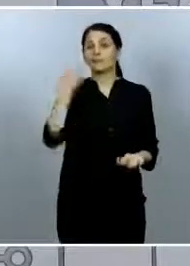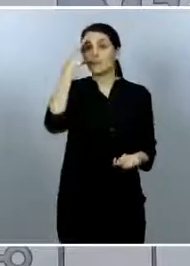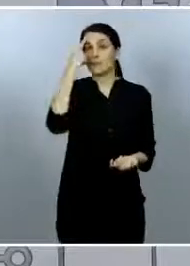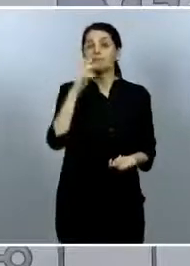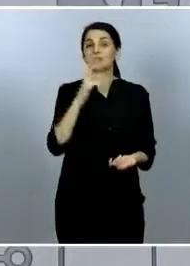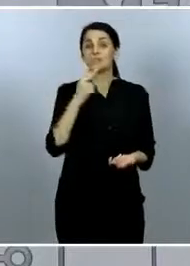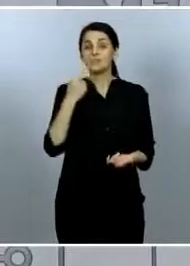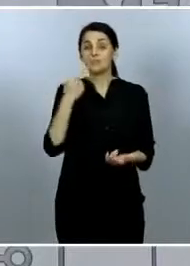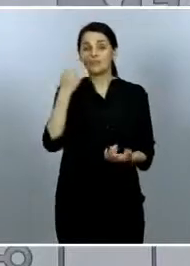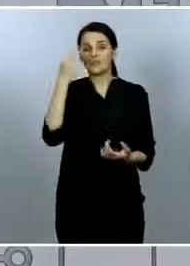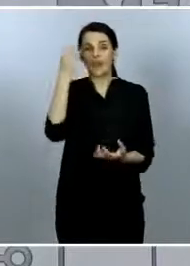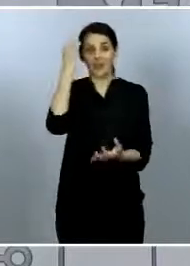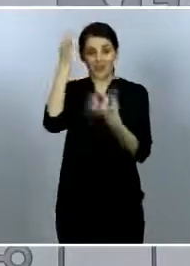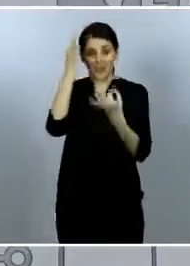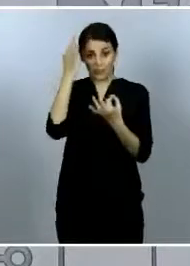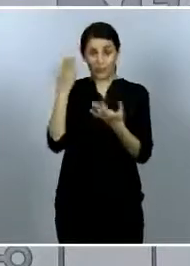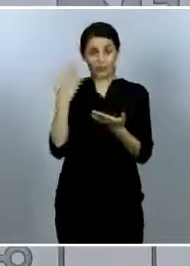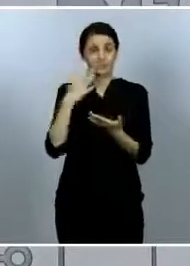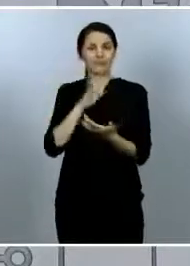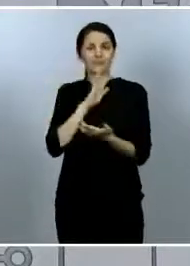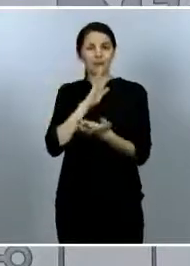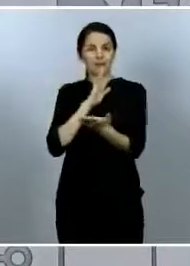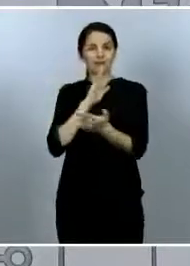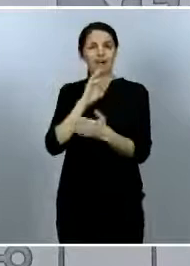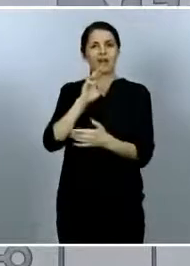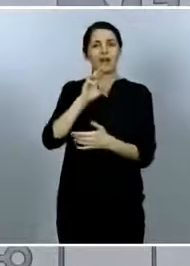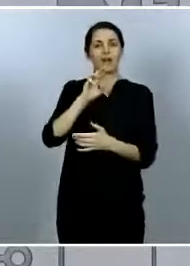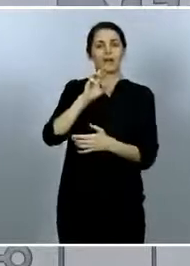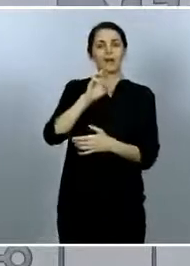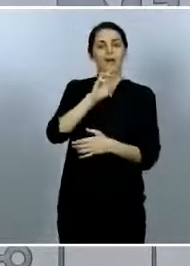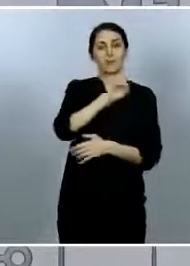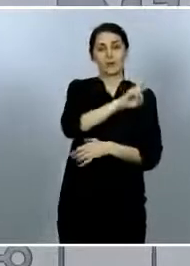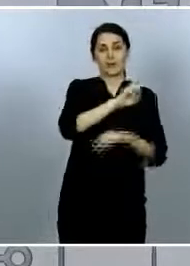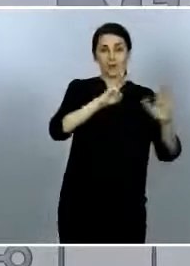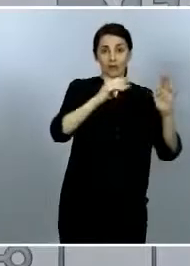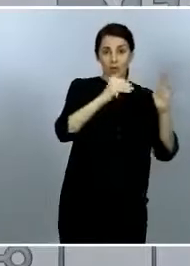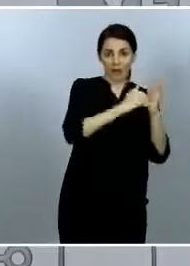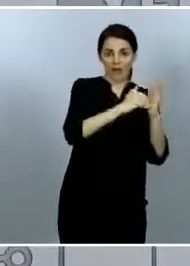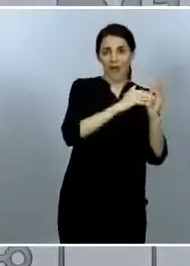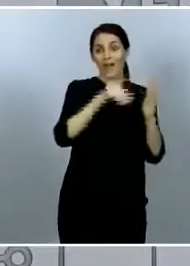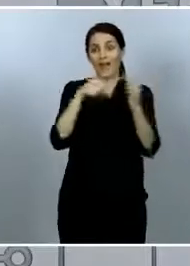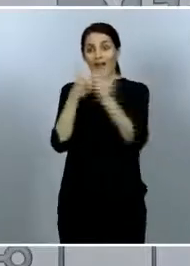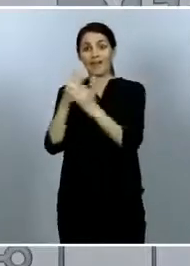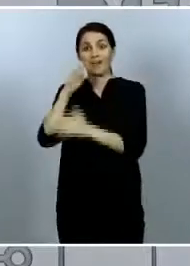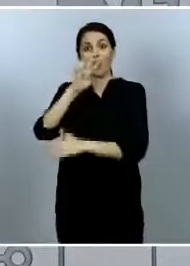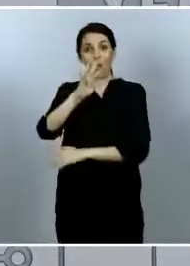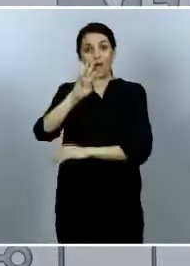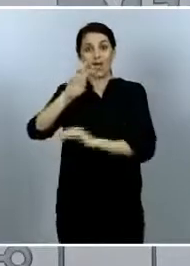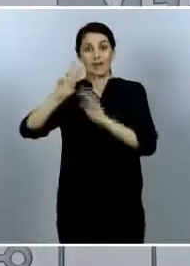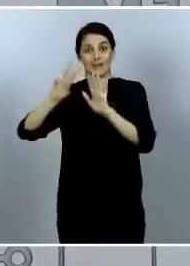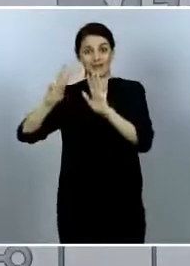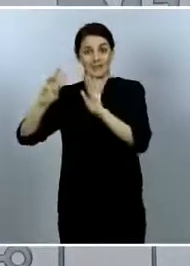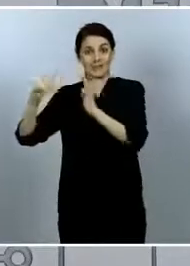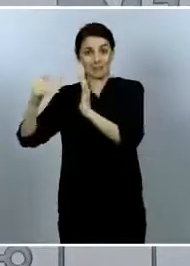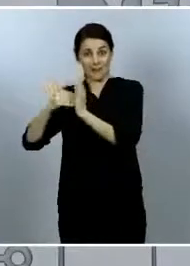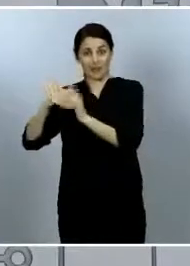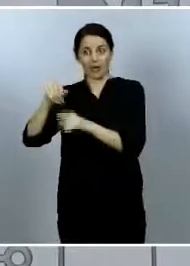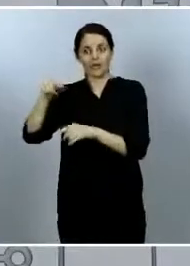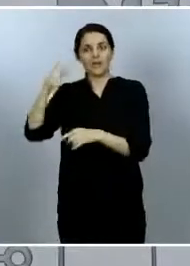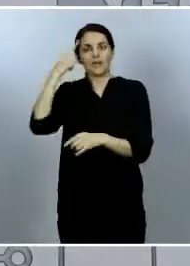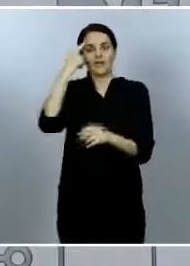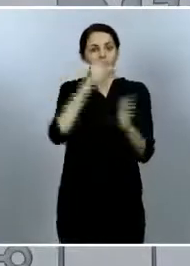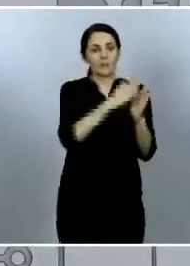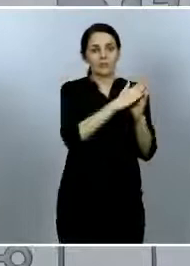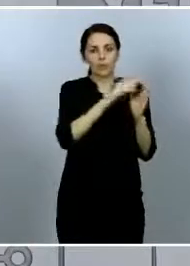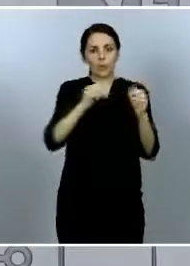hasta 43.000 desde 28.000 o 29.000 hasta los 43.000 sabemos que entre esos habrá también personas que a lo